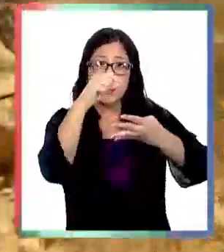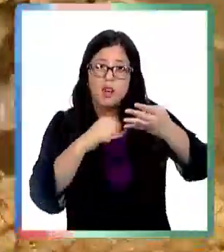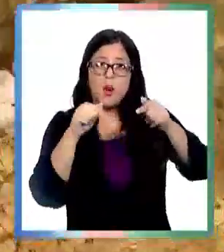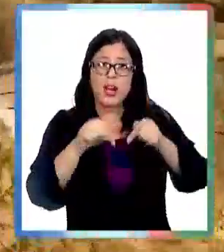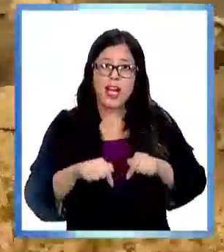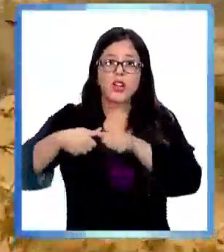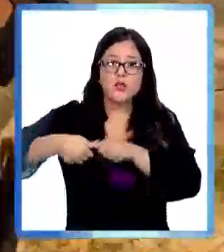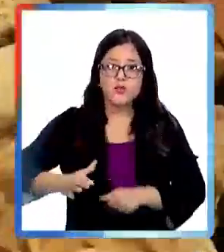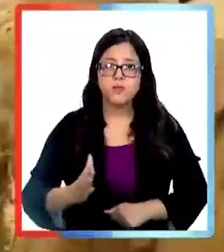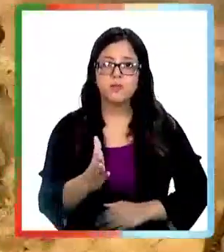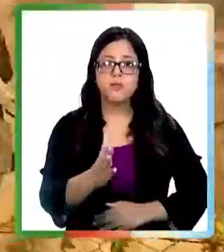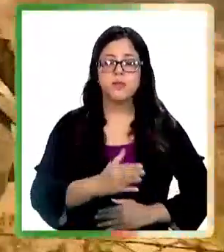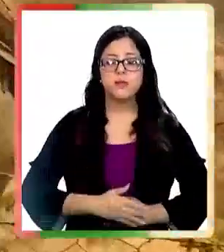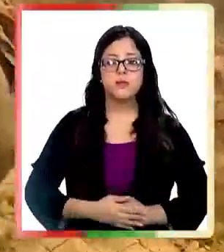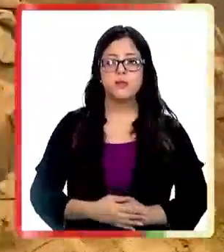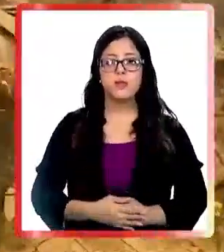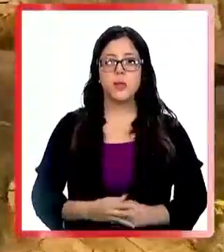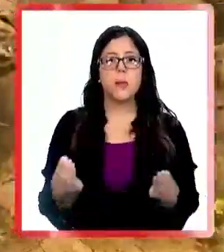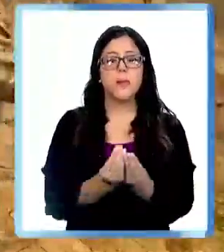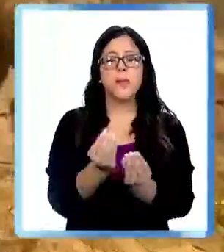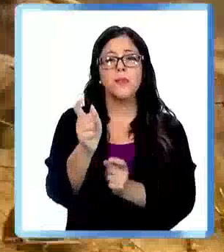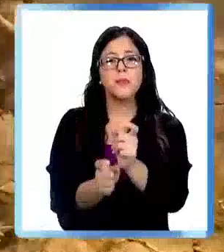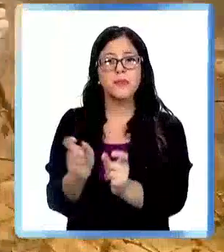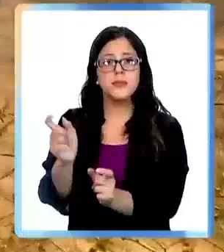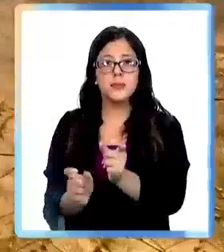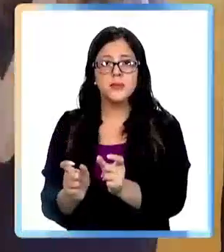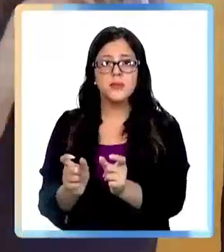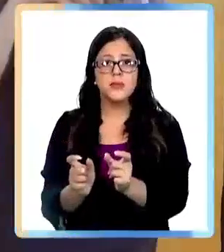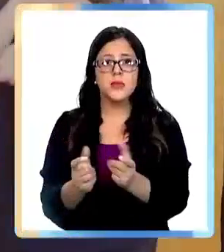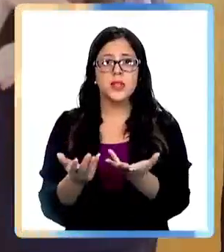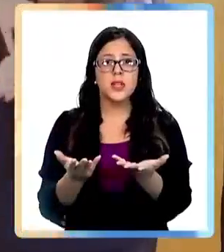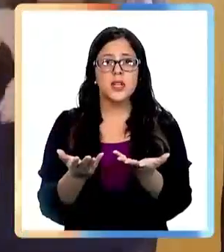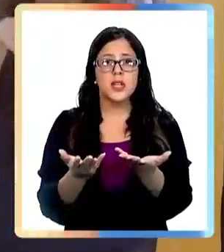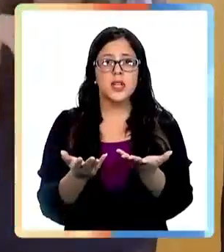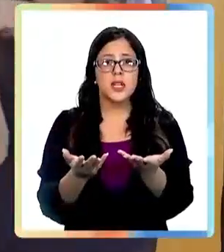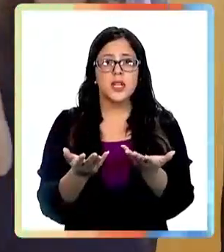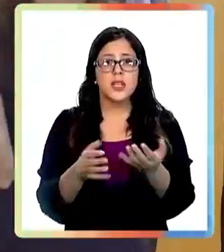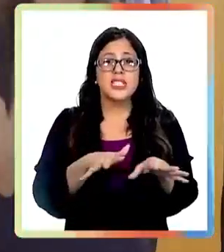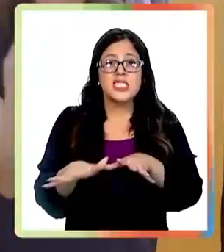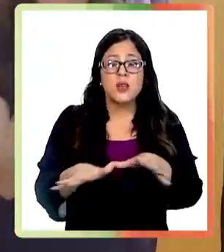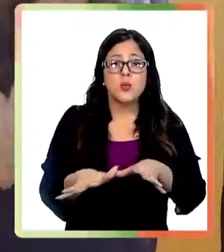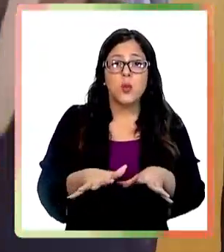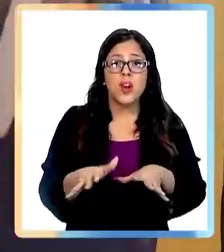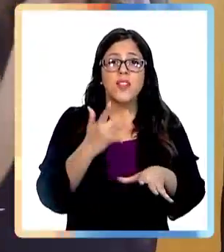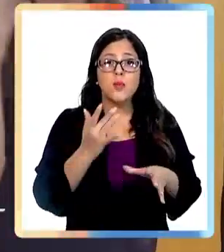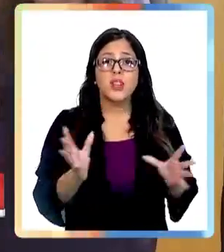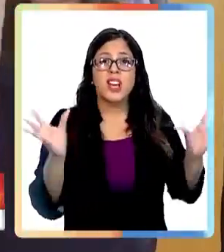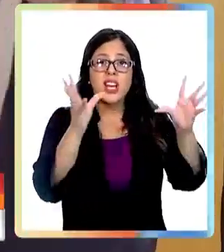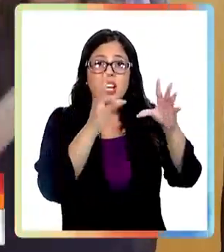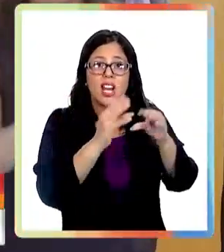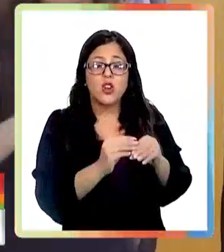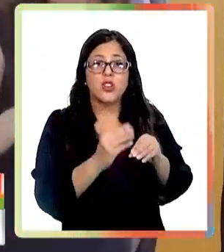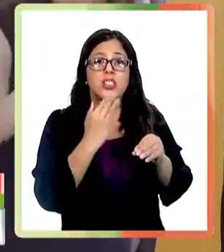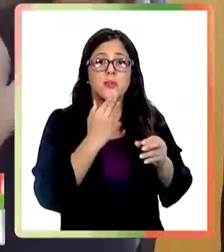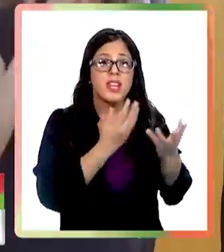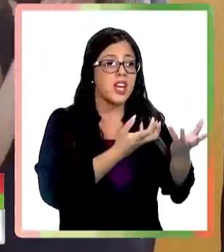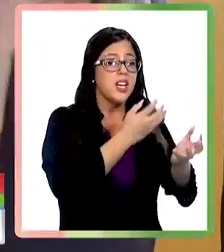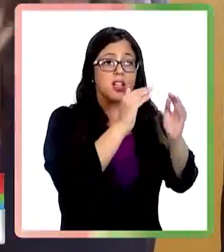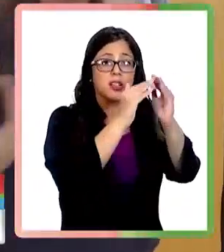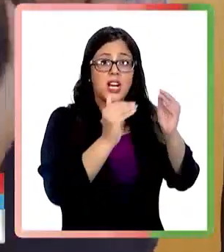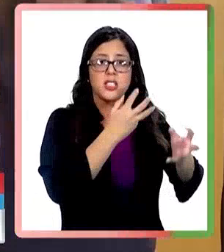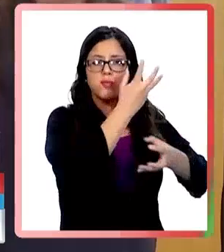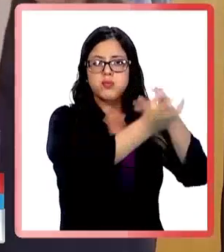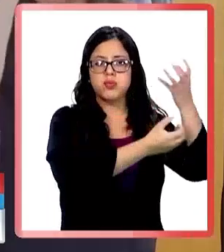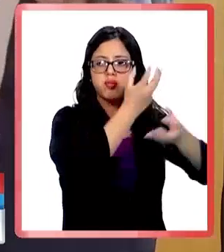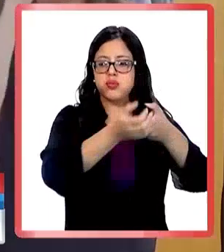obliga a evaluar esta medida permanentemente. Mucha gente se mueve en noche porque los incendios, también tenemos incendios durante la